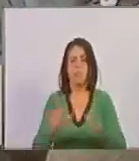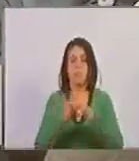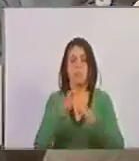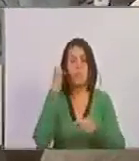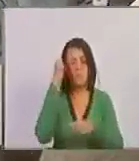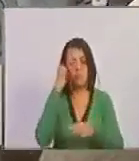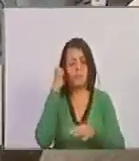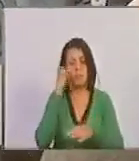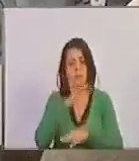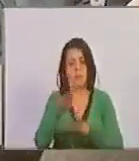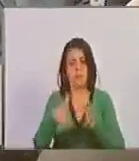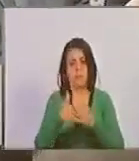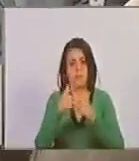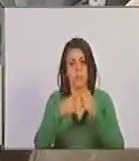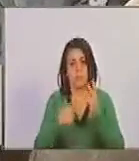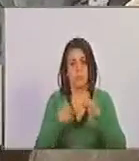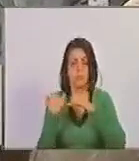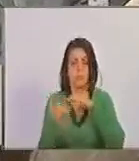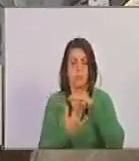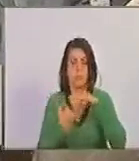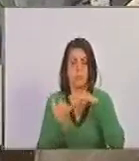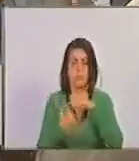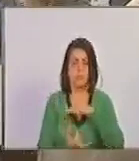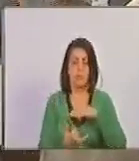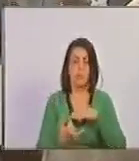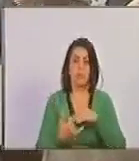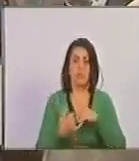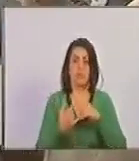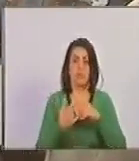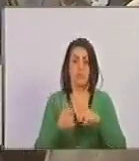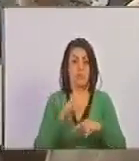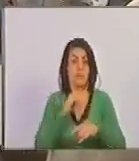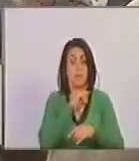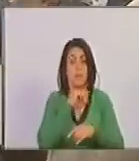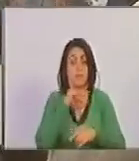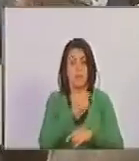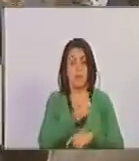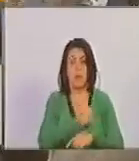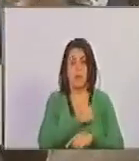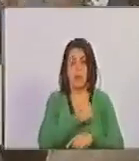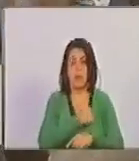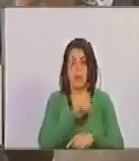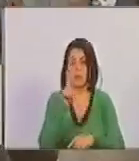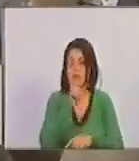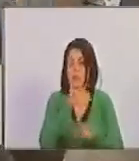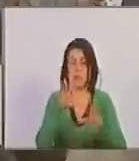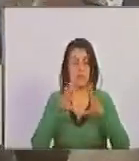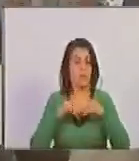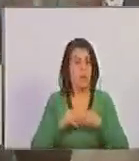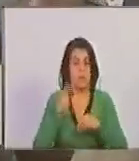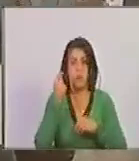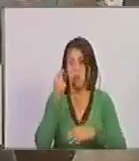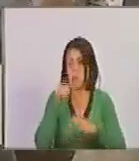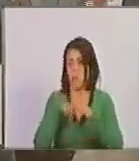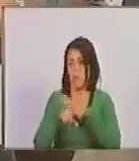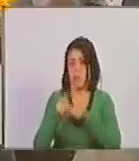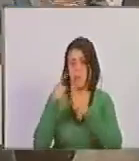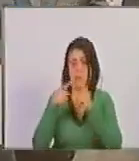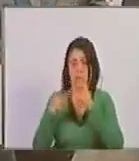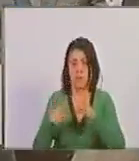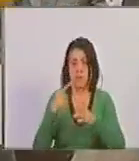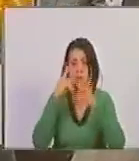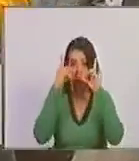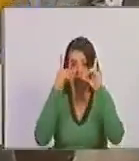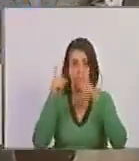Europea y a todas esas instituciones y al clero eclesiástico también que no aceptamos injerencia. Aquí